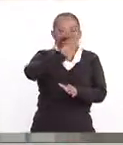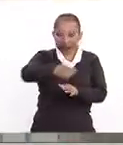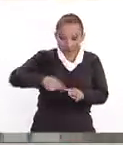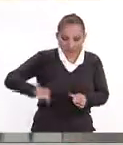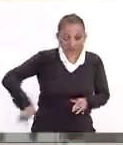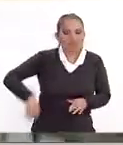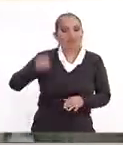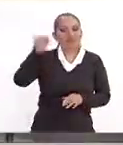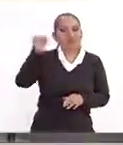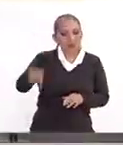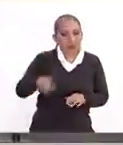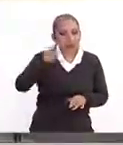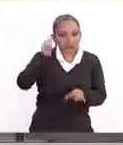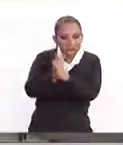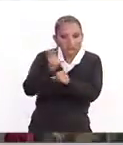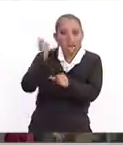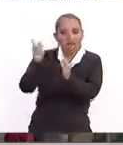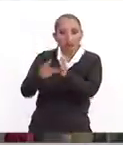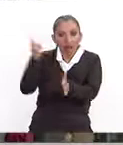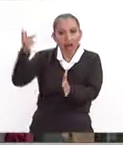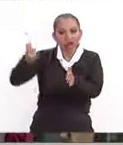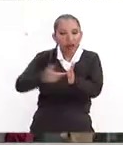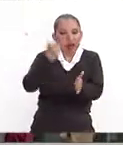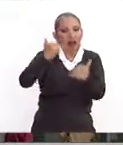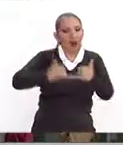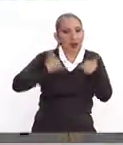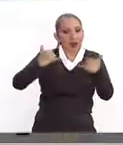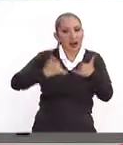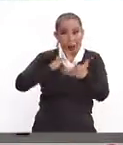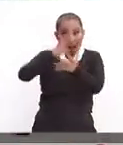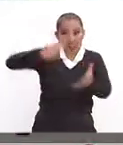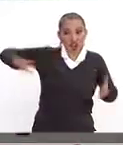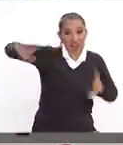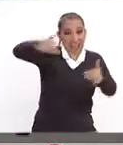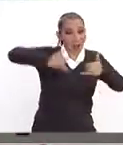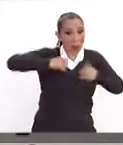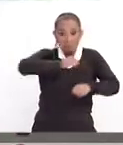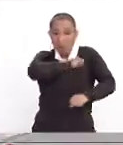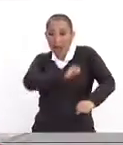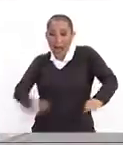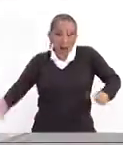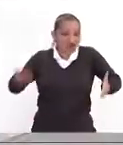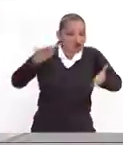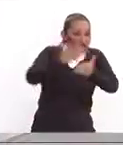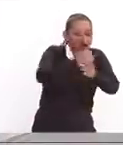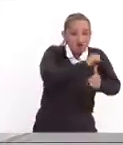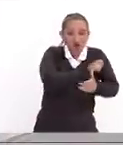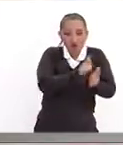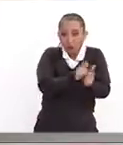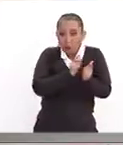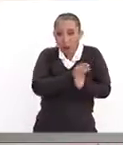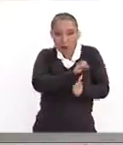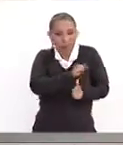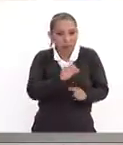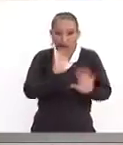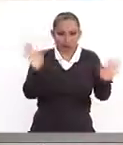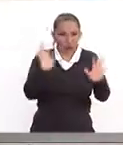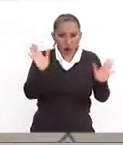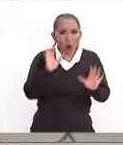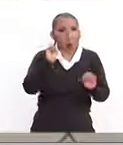señalas. sea, realmente, quizá no es la mayoría de los adolescentes que terminan ante un juzgado,